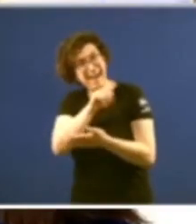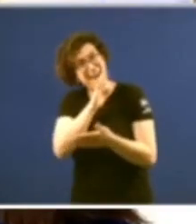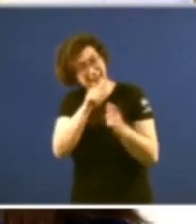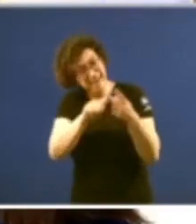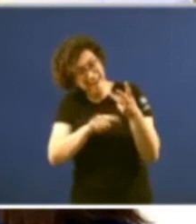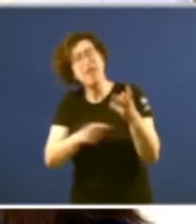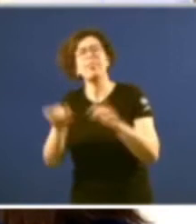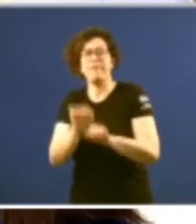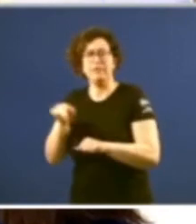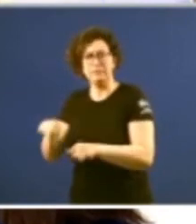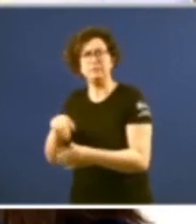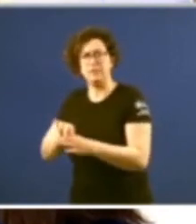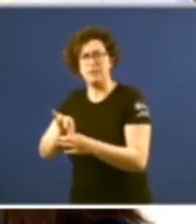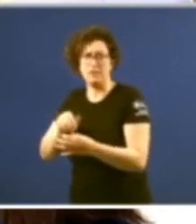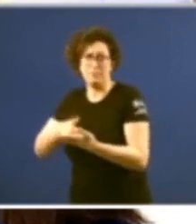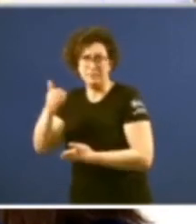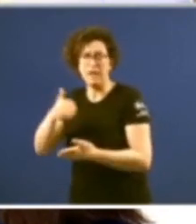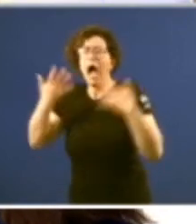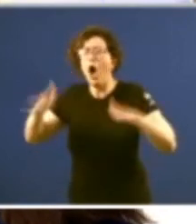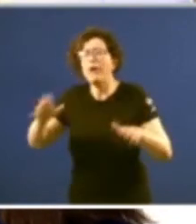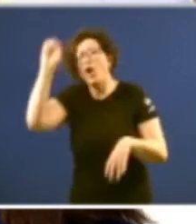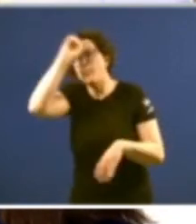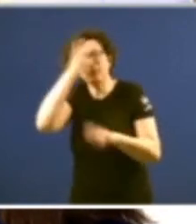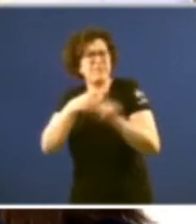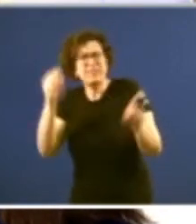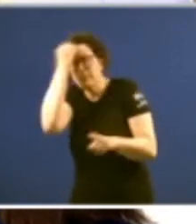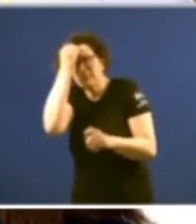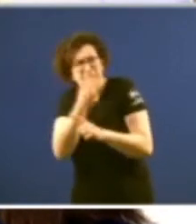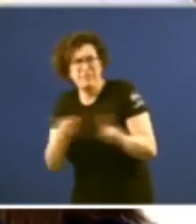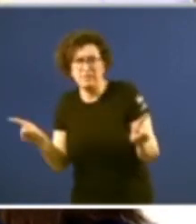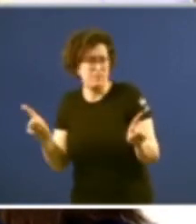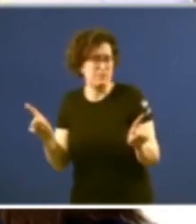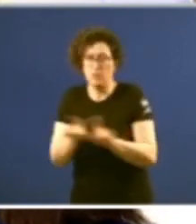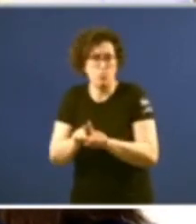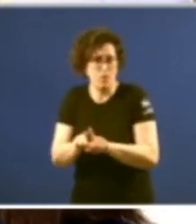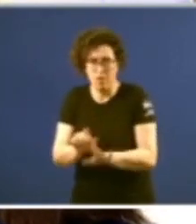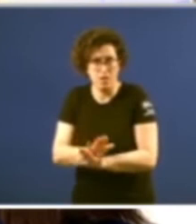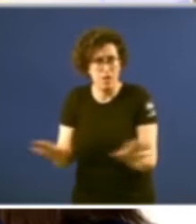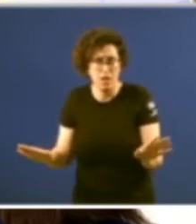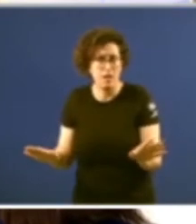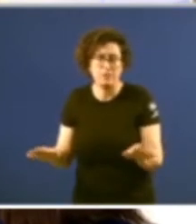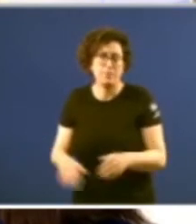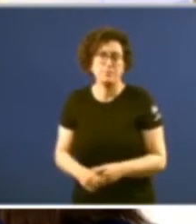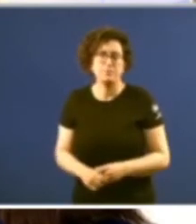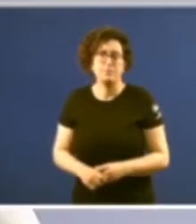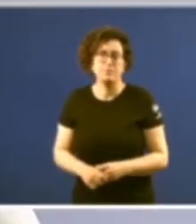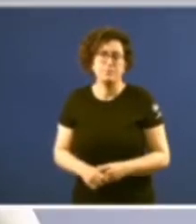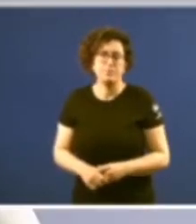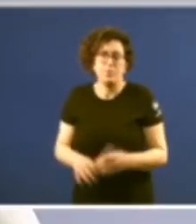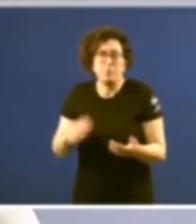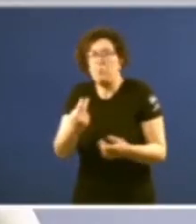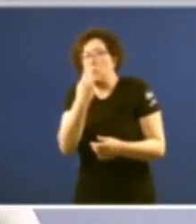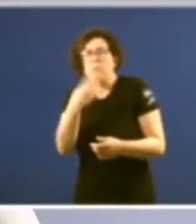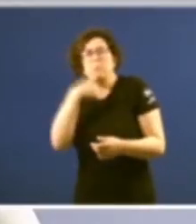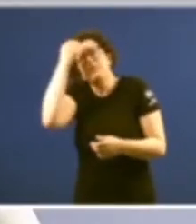incluso aunque en da que pensen de forma diferente en da que pensen que estamos errados